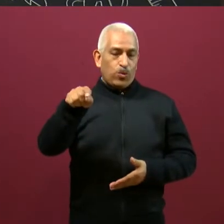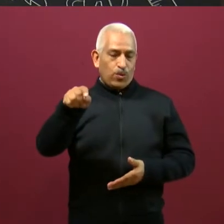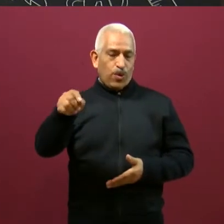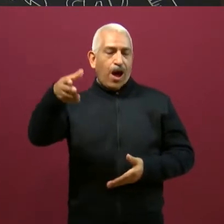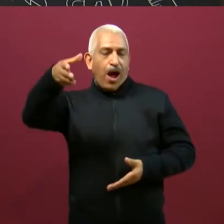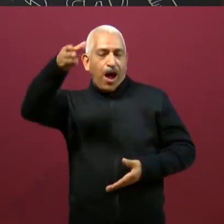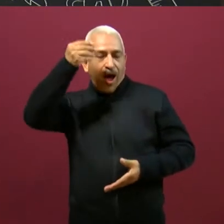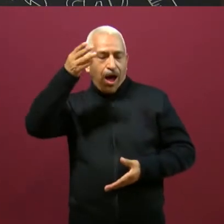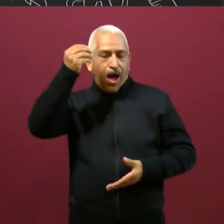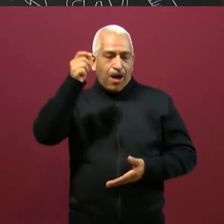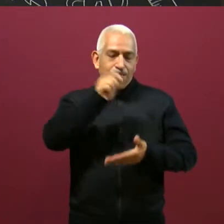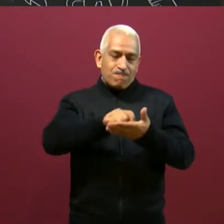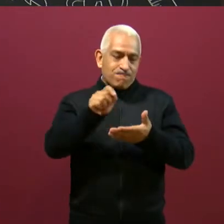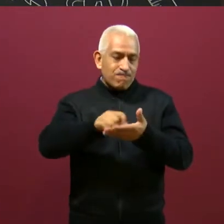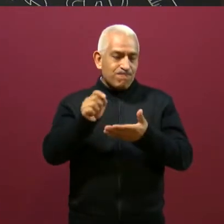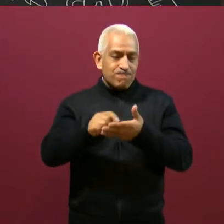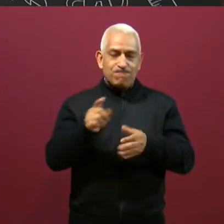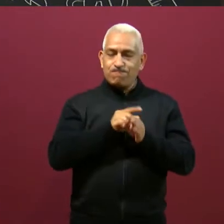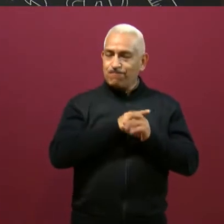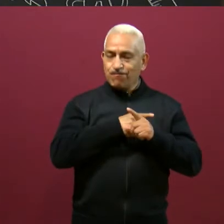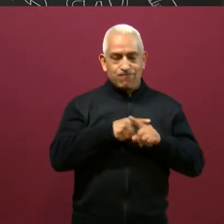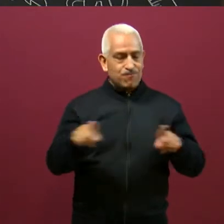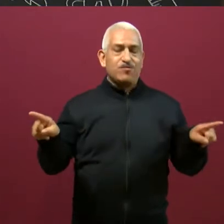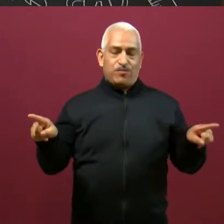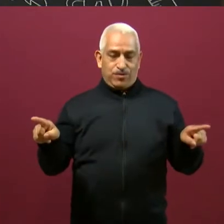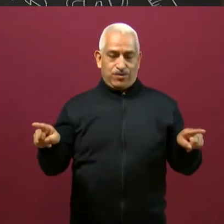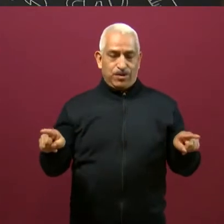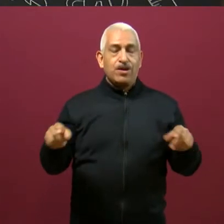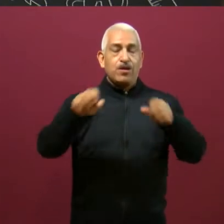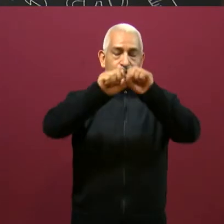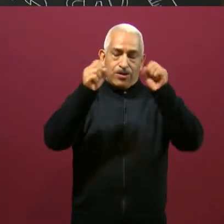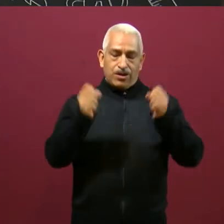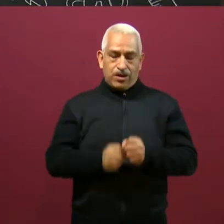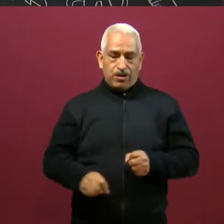diferente con el sistema Braille.